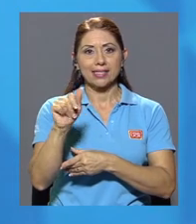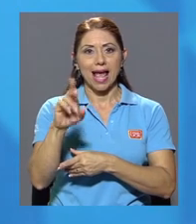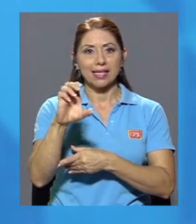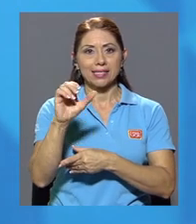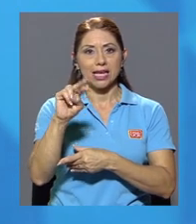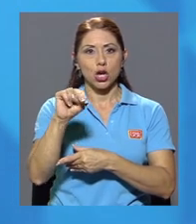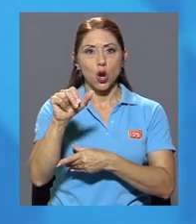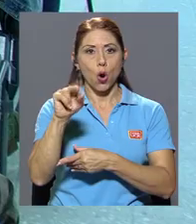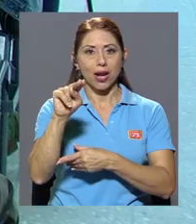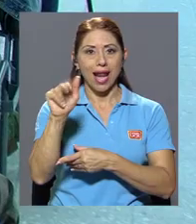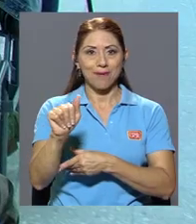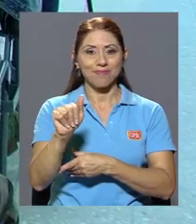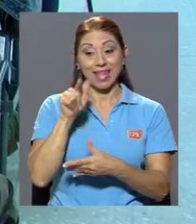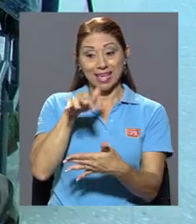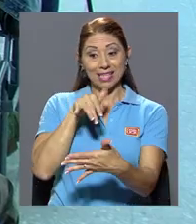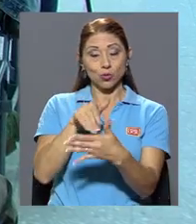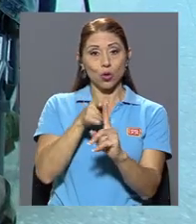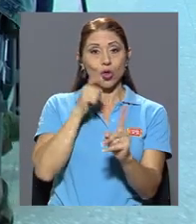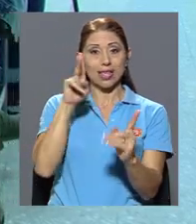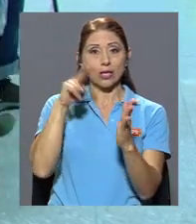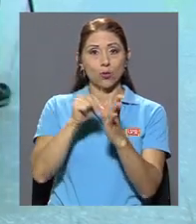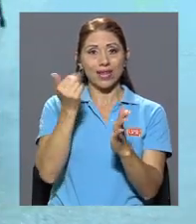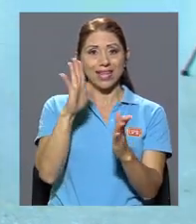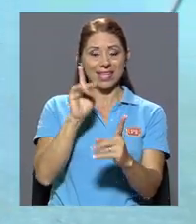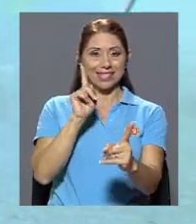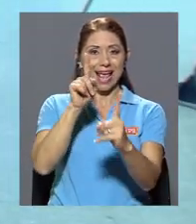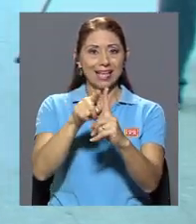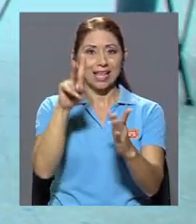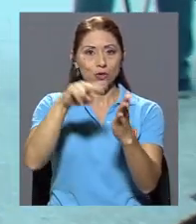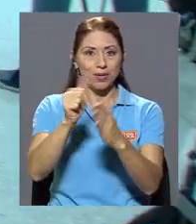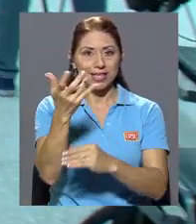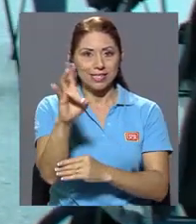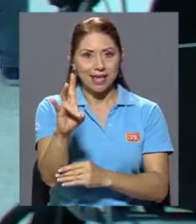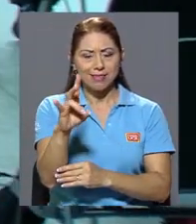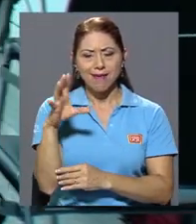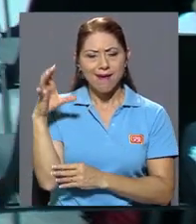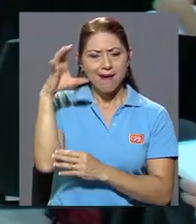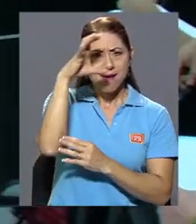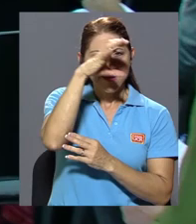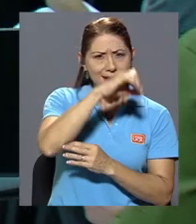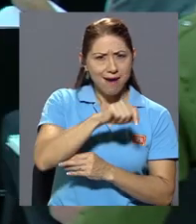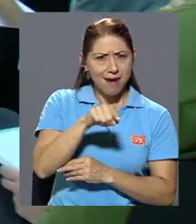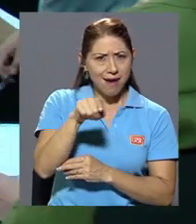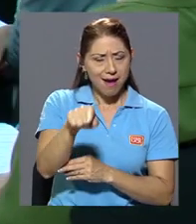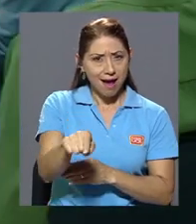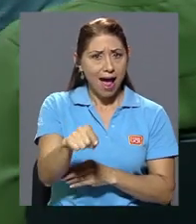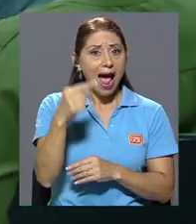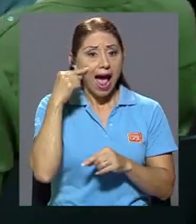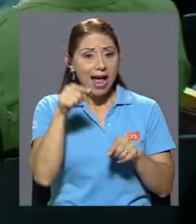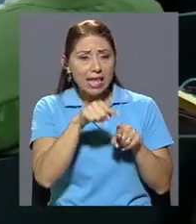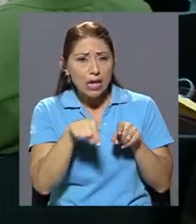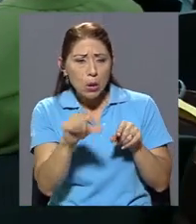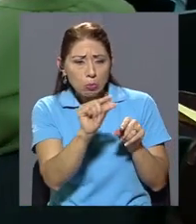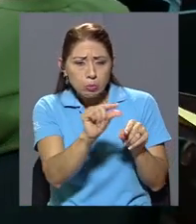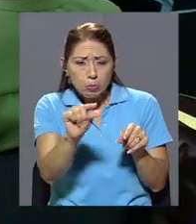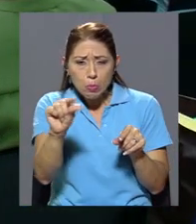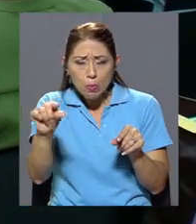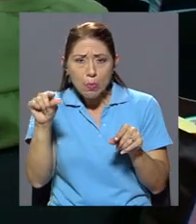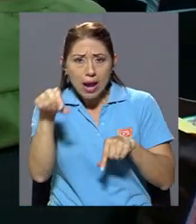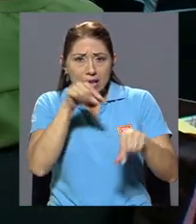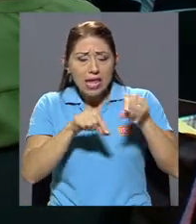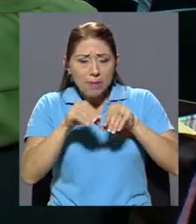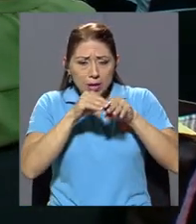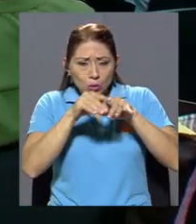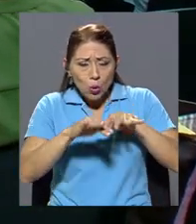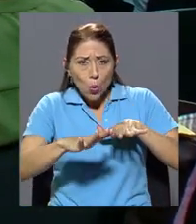El estudio se realizó del 2015 al 2017, observándose una tendencia de trazas o cantidades pequeñas de estos